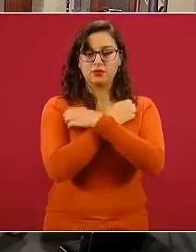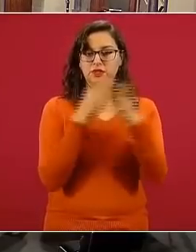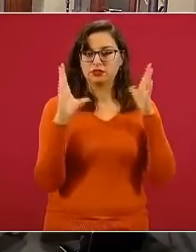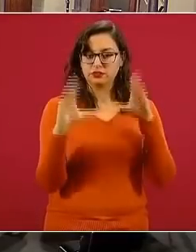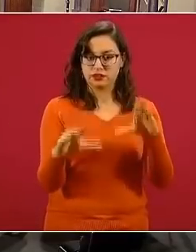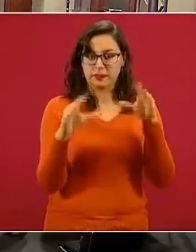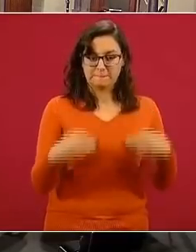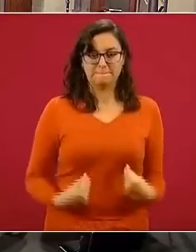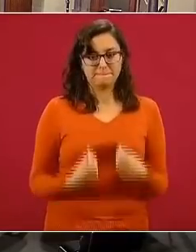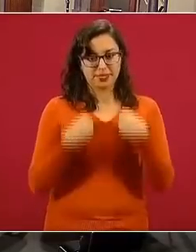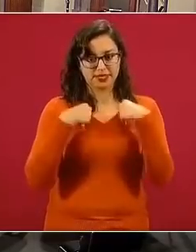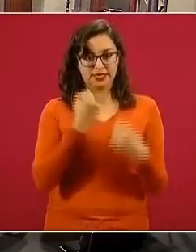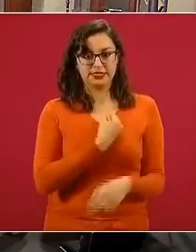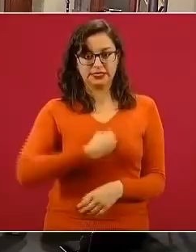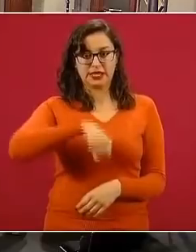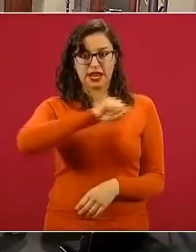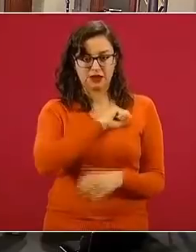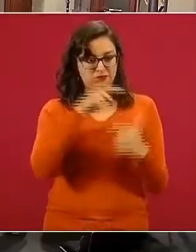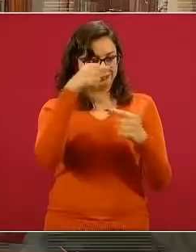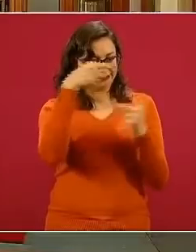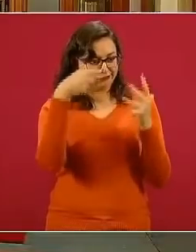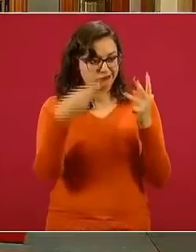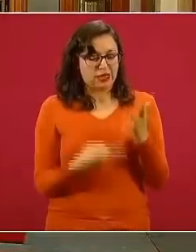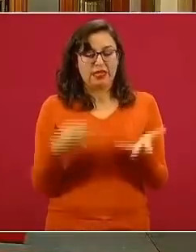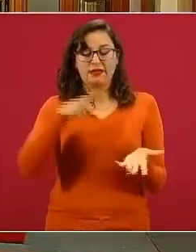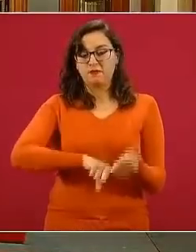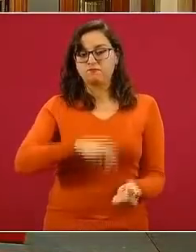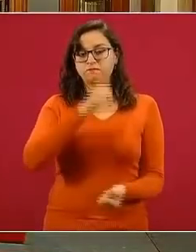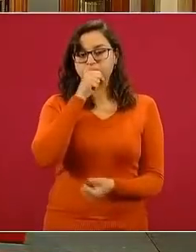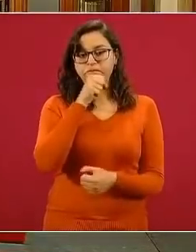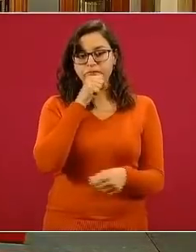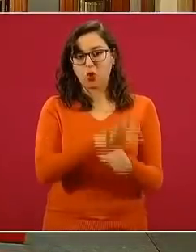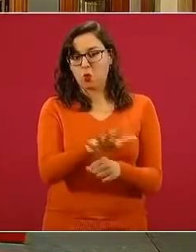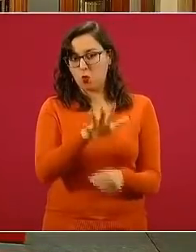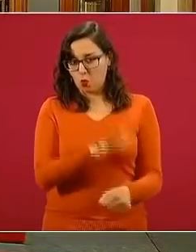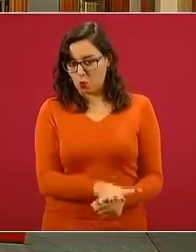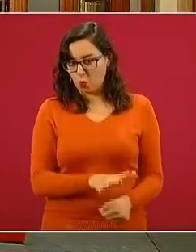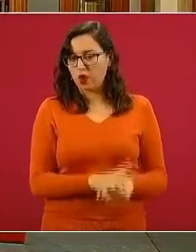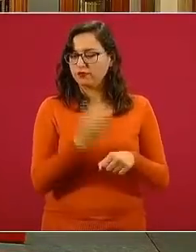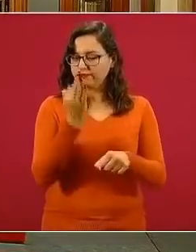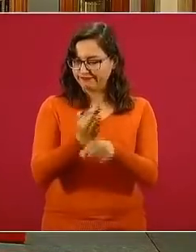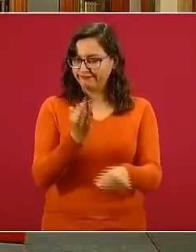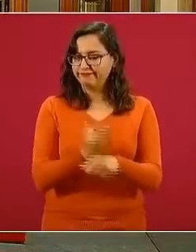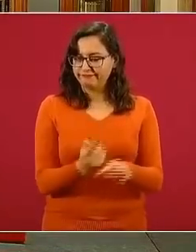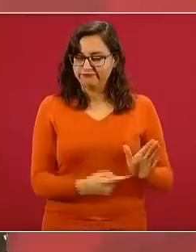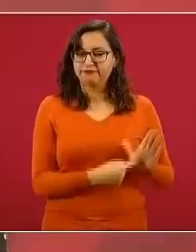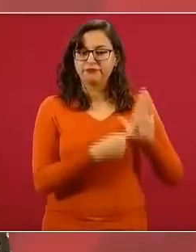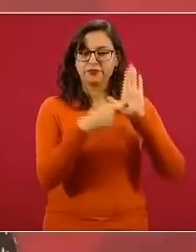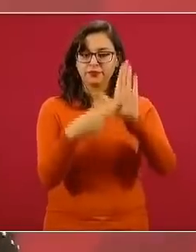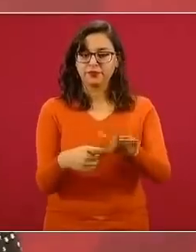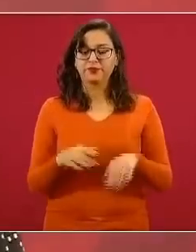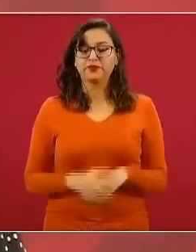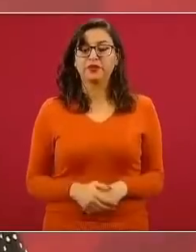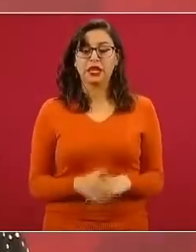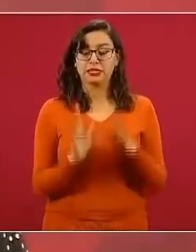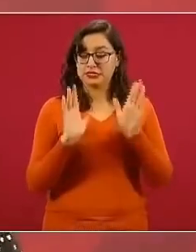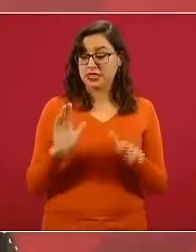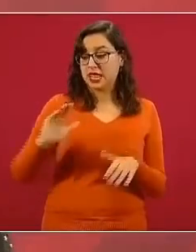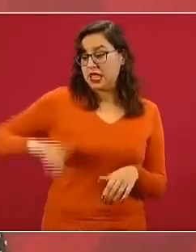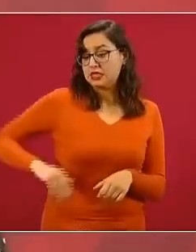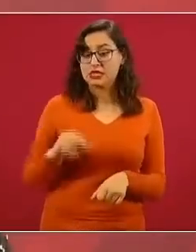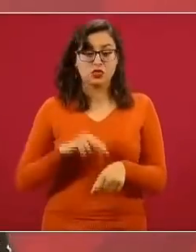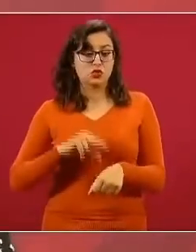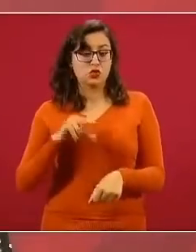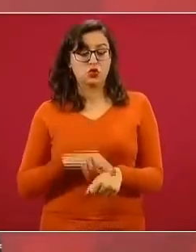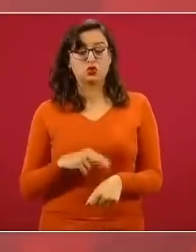líneas estratégicas y sus contenidos. Bueno, como ha mencionado también el doctor Barquera, pues en los